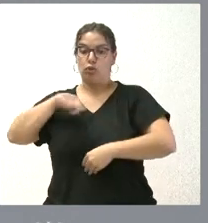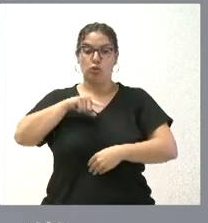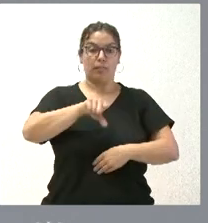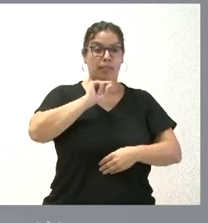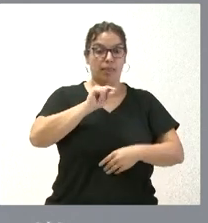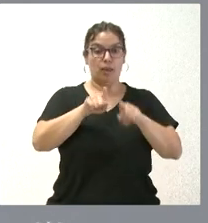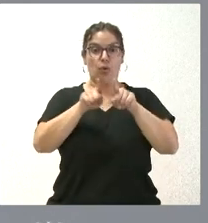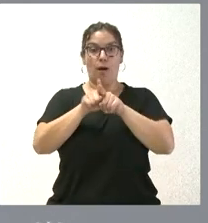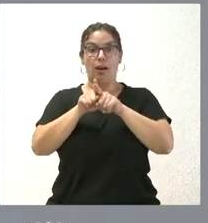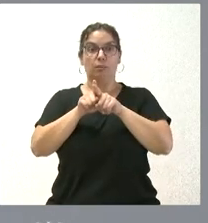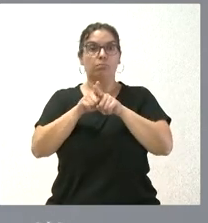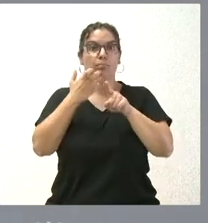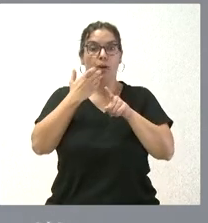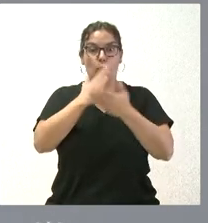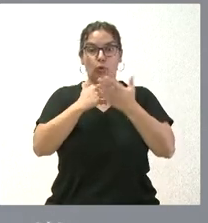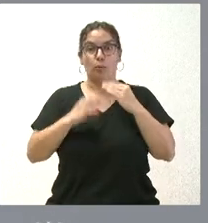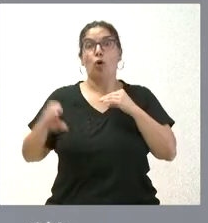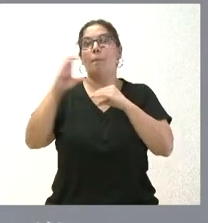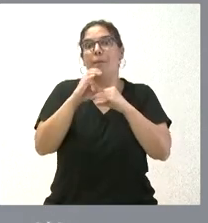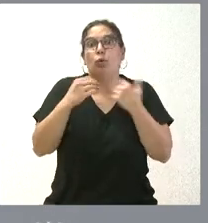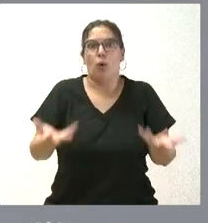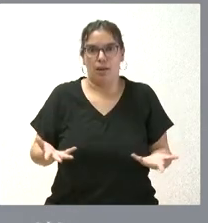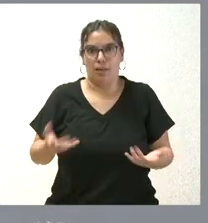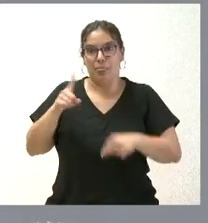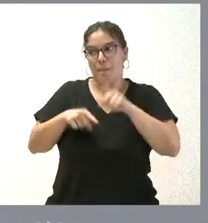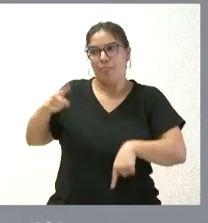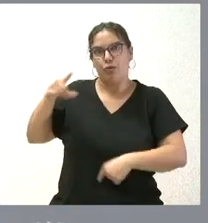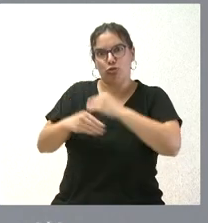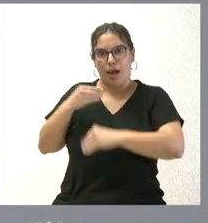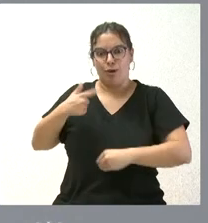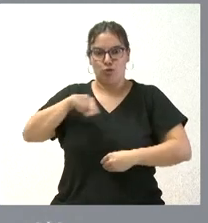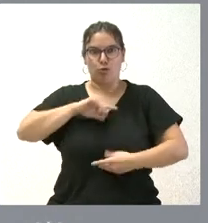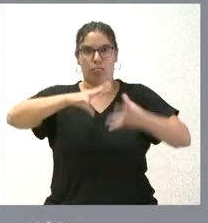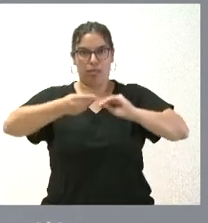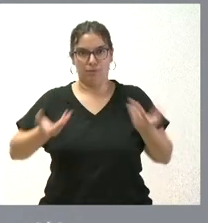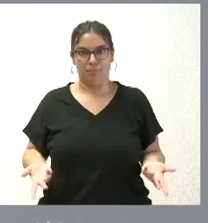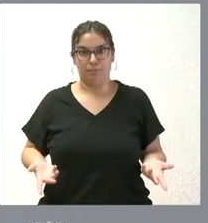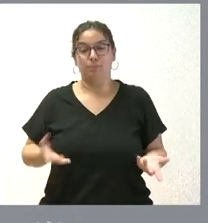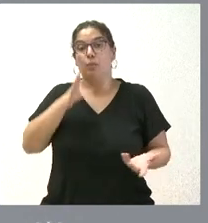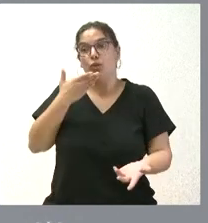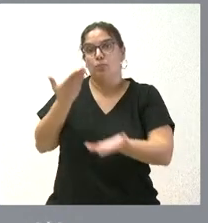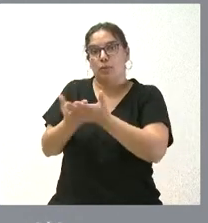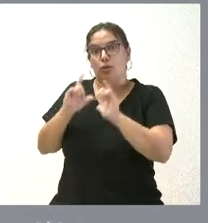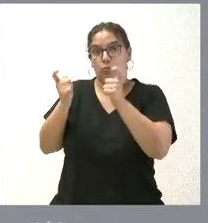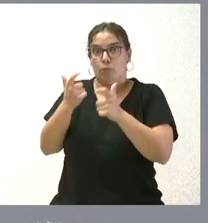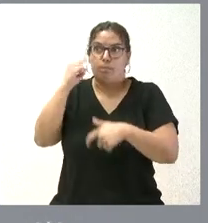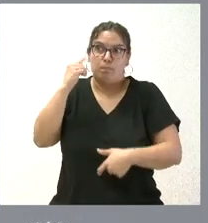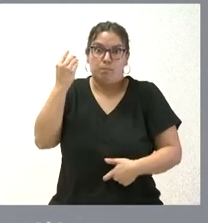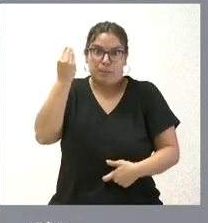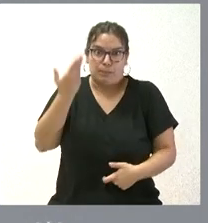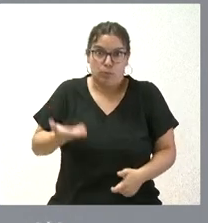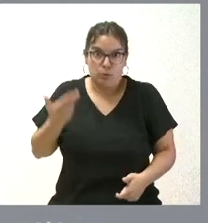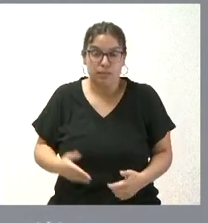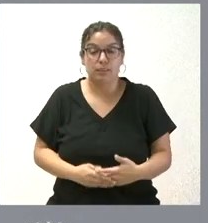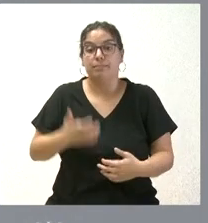ayudas públicas en el ámbito autonómico, que nos parecen muy importantes. Es por lo que hemos pedido esa reunión. Claro, si